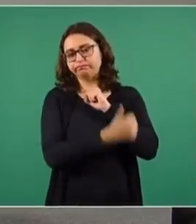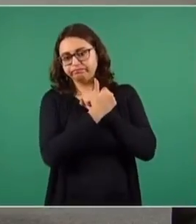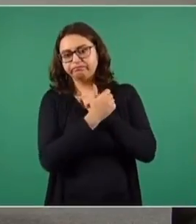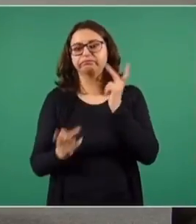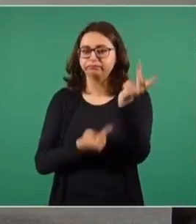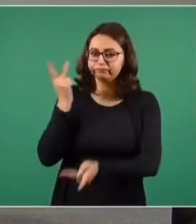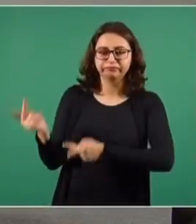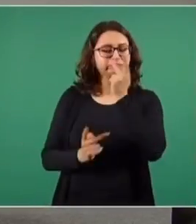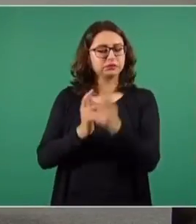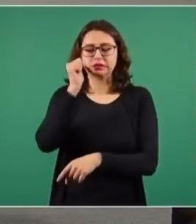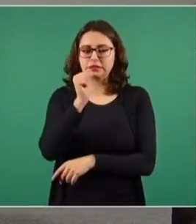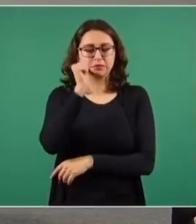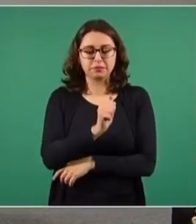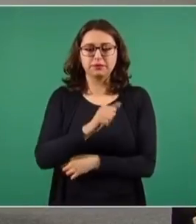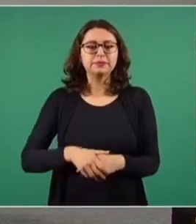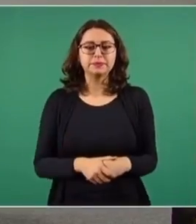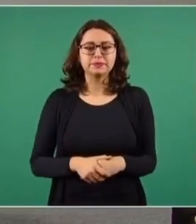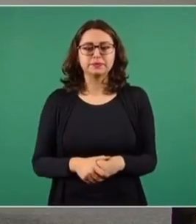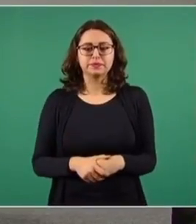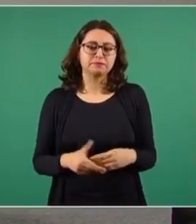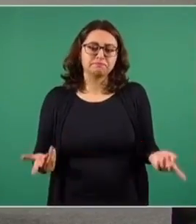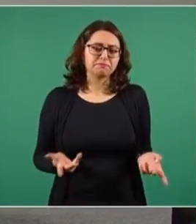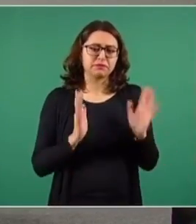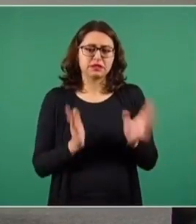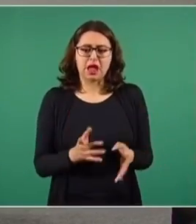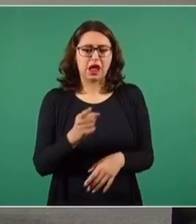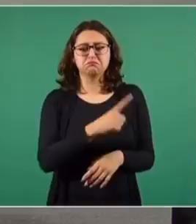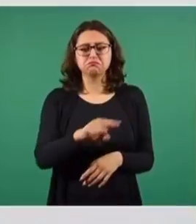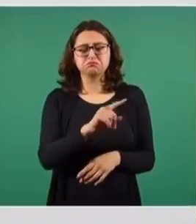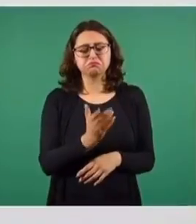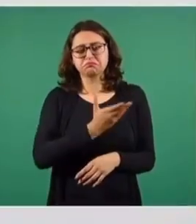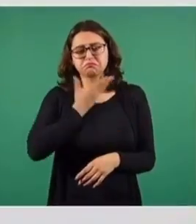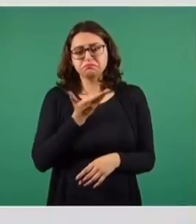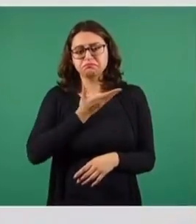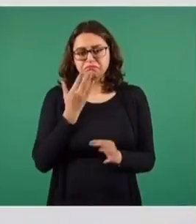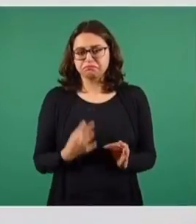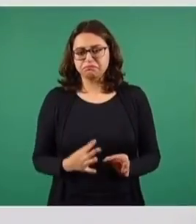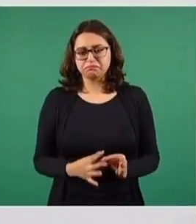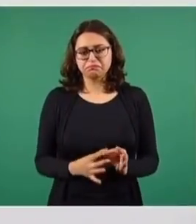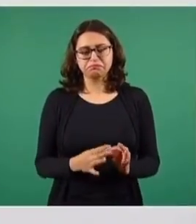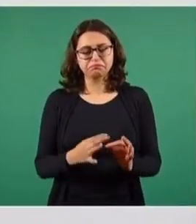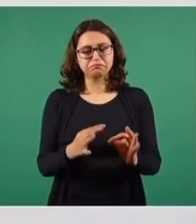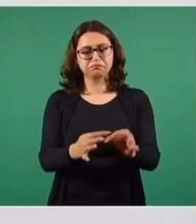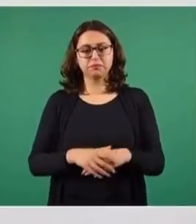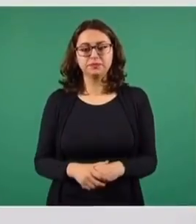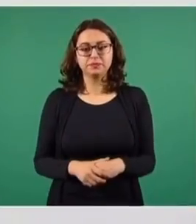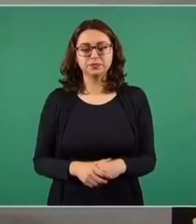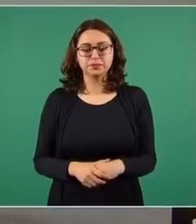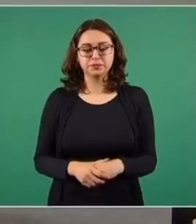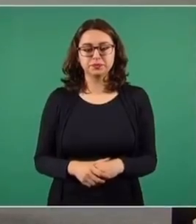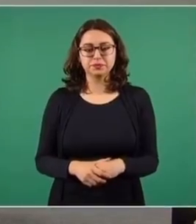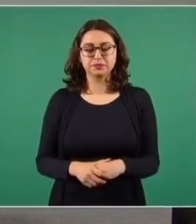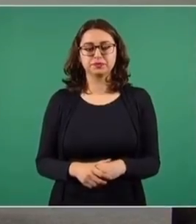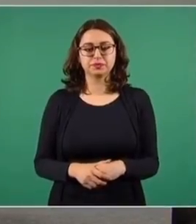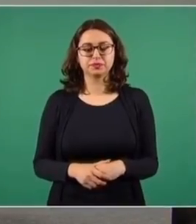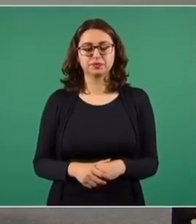es un protocolo que cumplen de manera rigurosa. Tengo diariamente